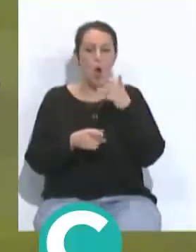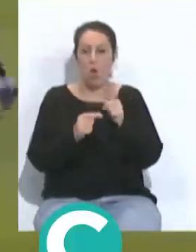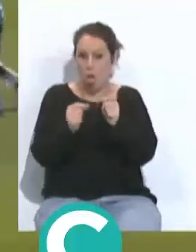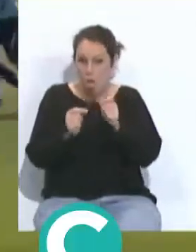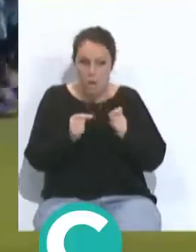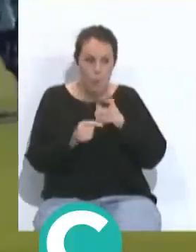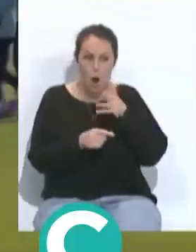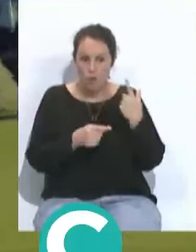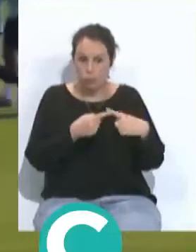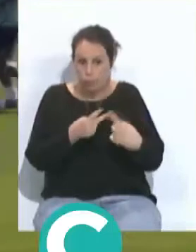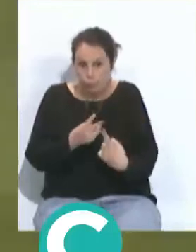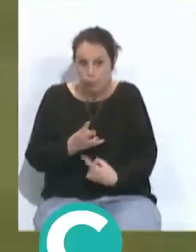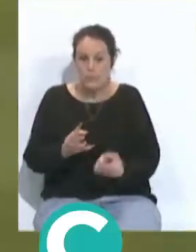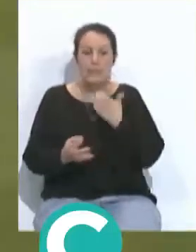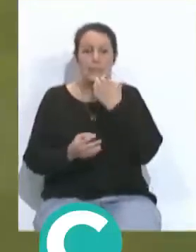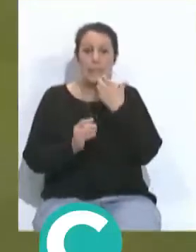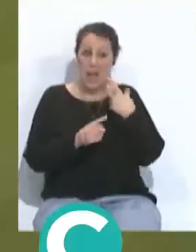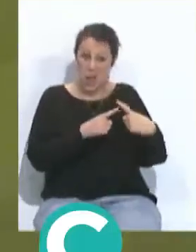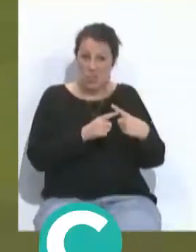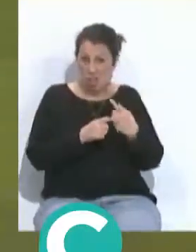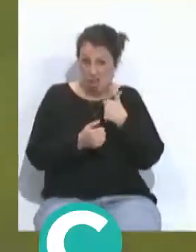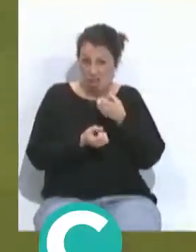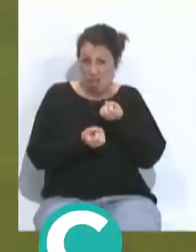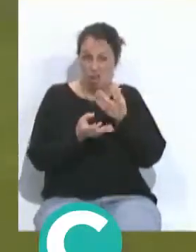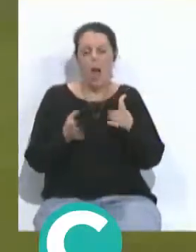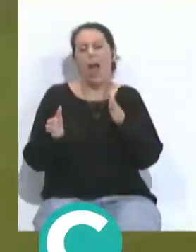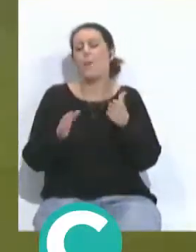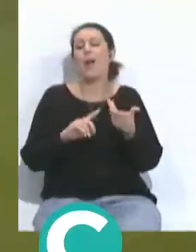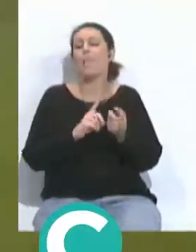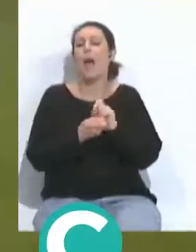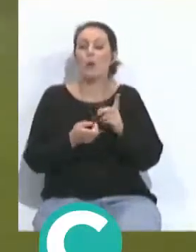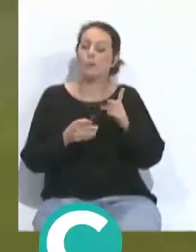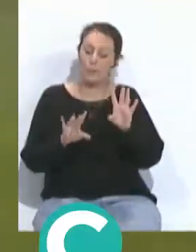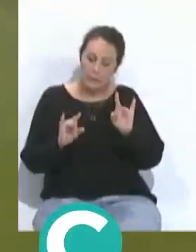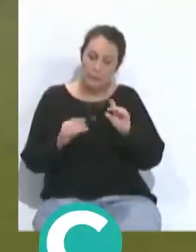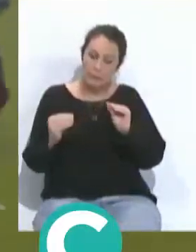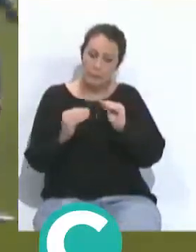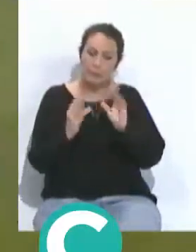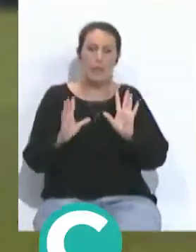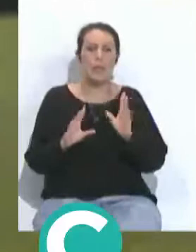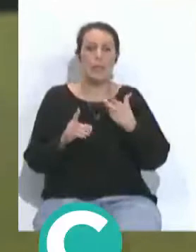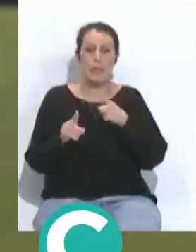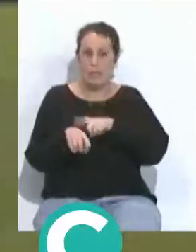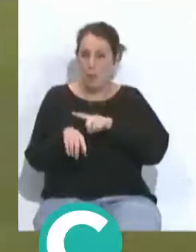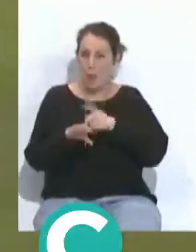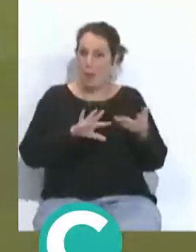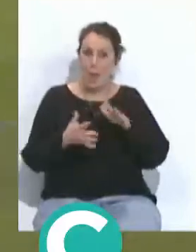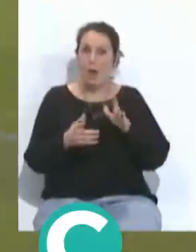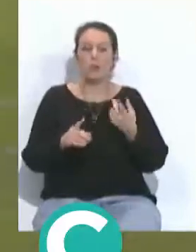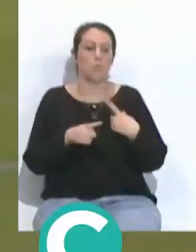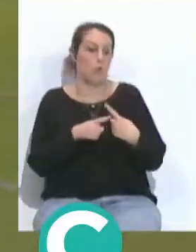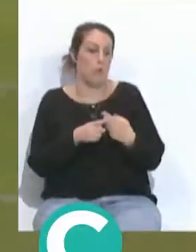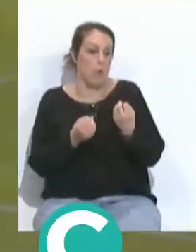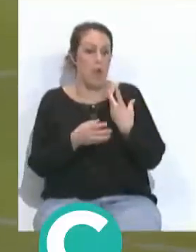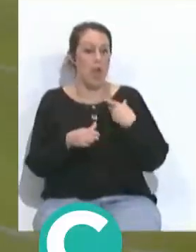razones que hay. Estas cosas, le hablan, te dicen que es que los tiempos han cambiado, los tiempos, estoy de acuerdo, pero de los tiempos han cambiado las cosas buenas siempre hay que tenerlas.